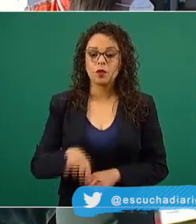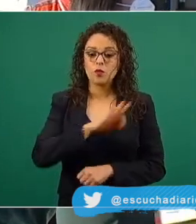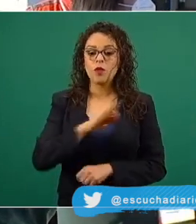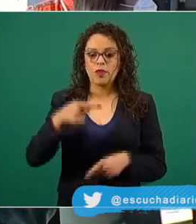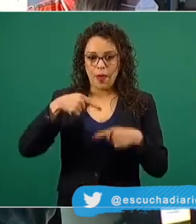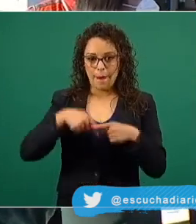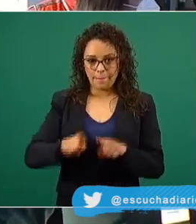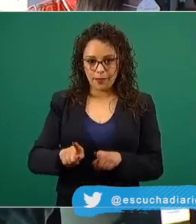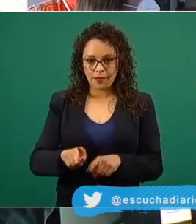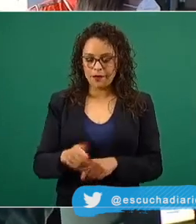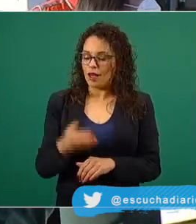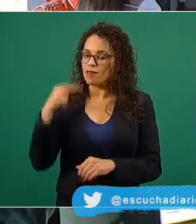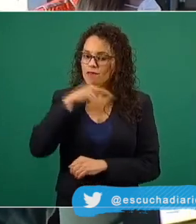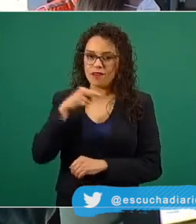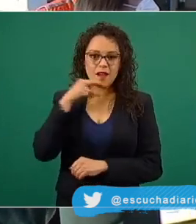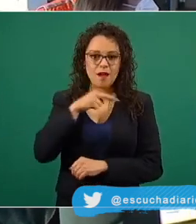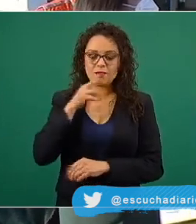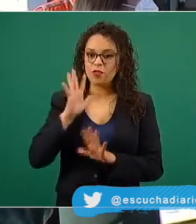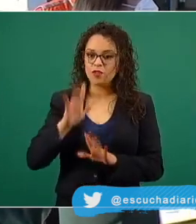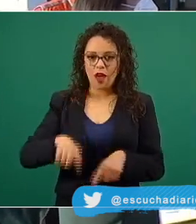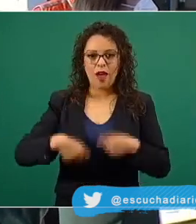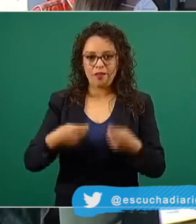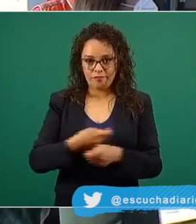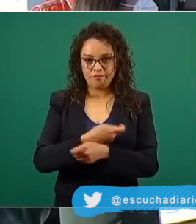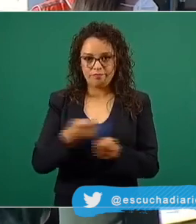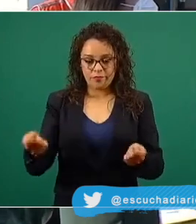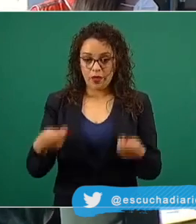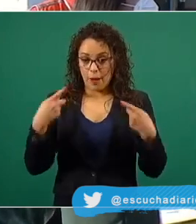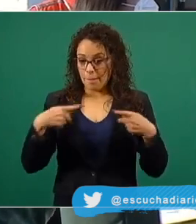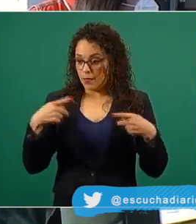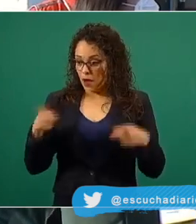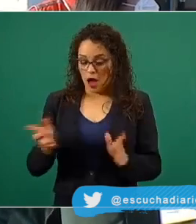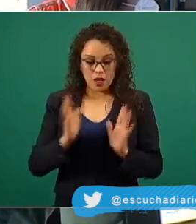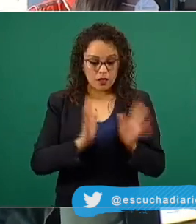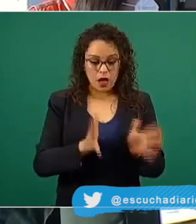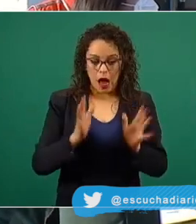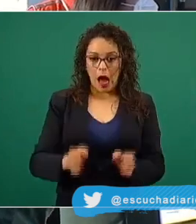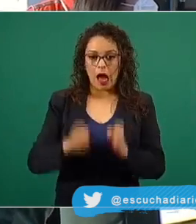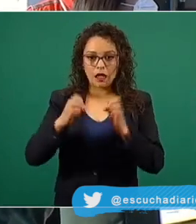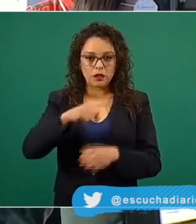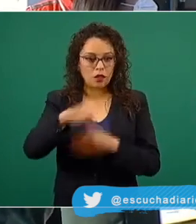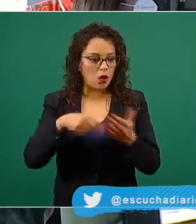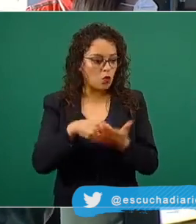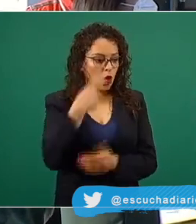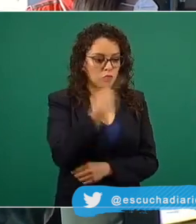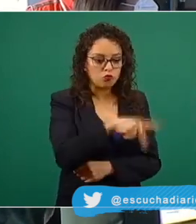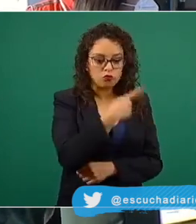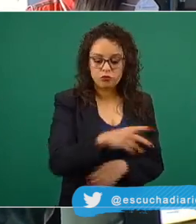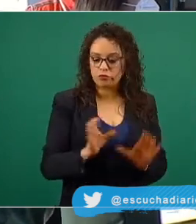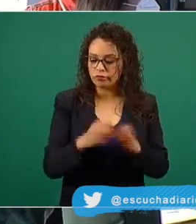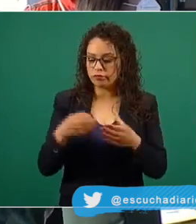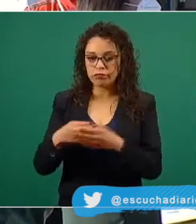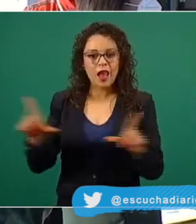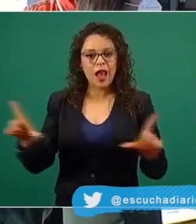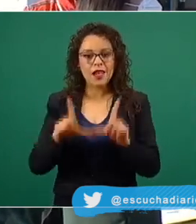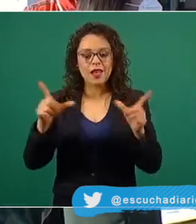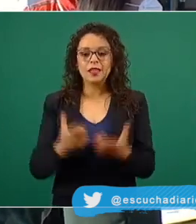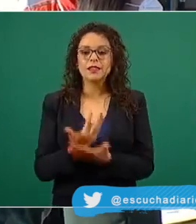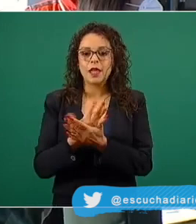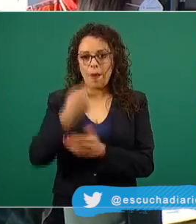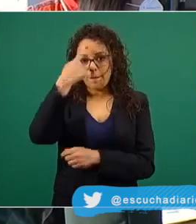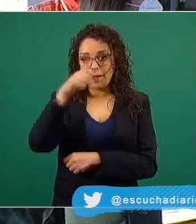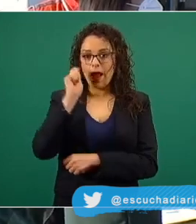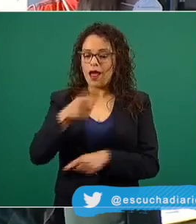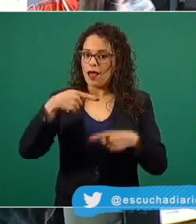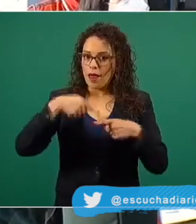iniciar a la brevedad. Ya todo el personal está en su posición, listo para iniciar esta